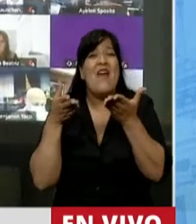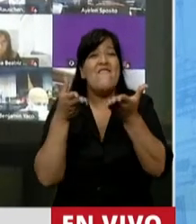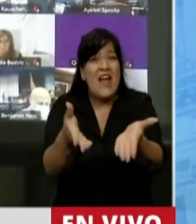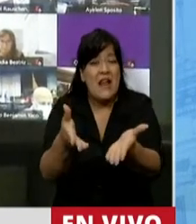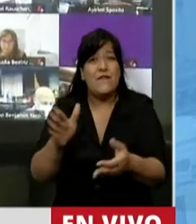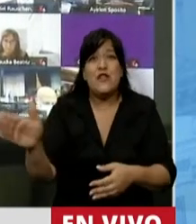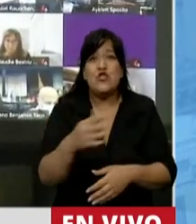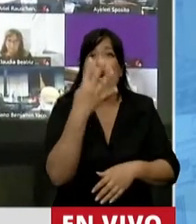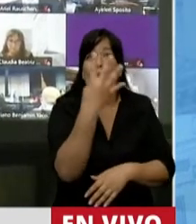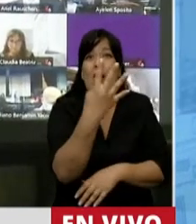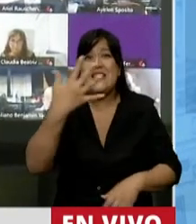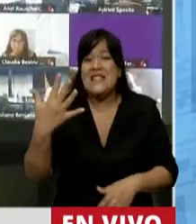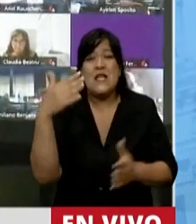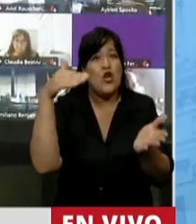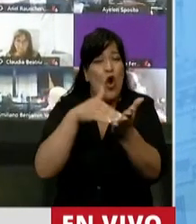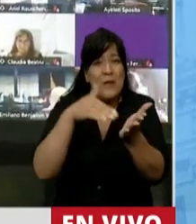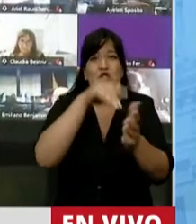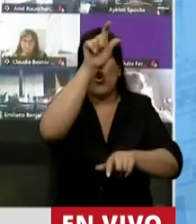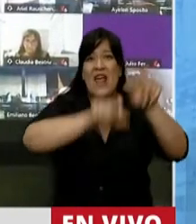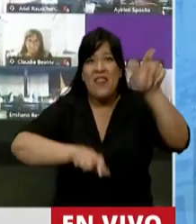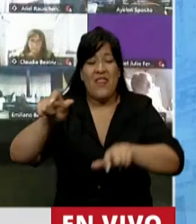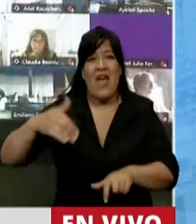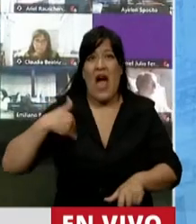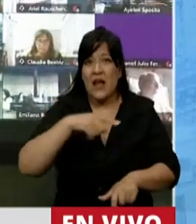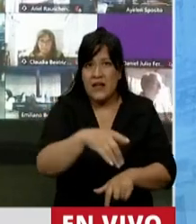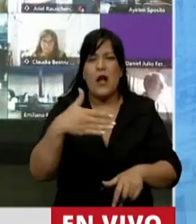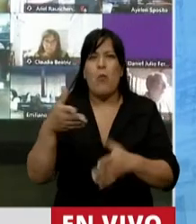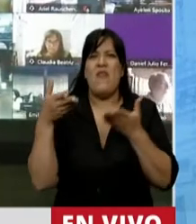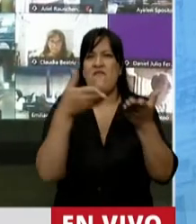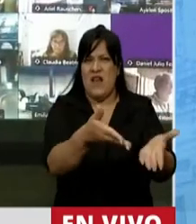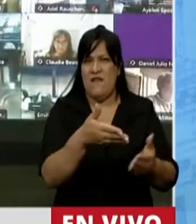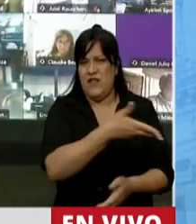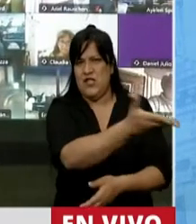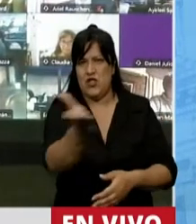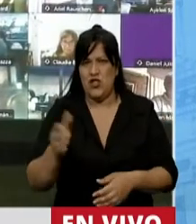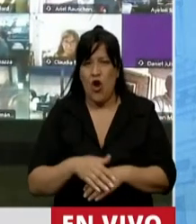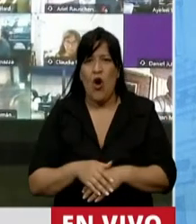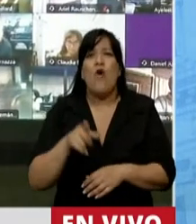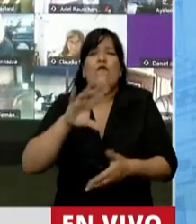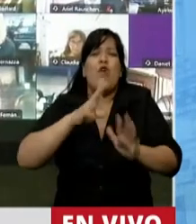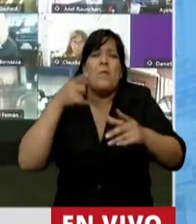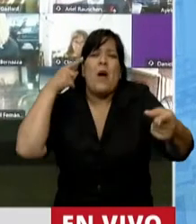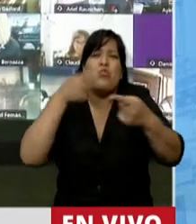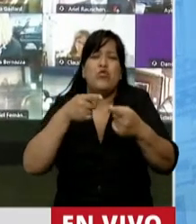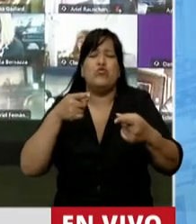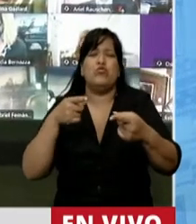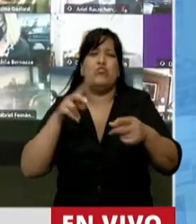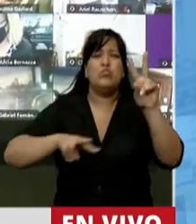a los 45 millones de argentinos y que tiene que ver con buscar el bien común,